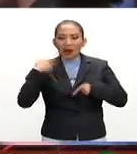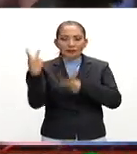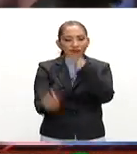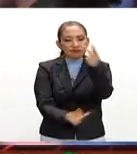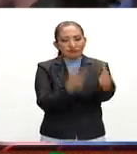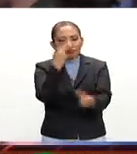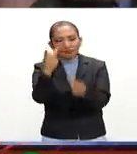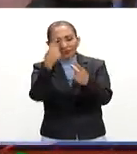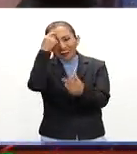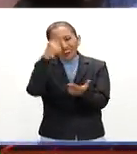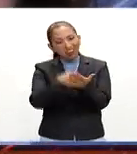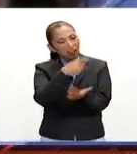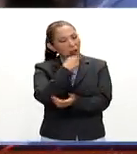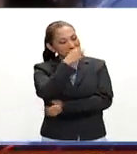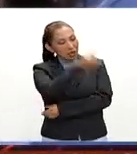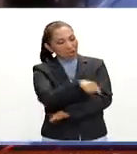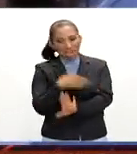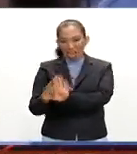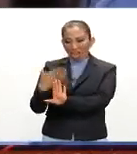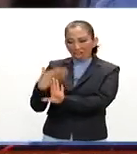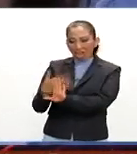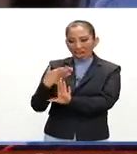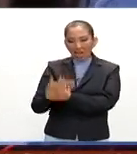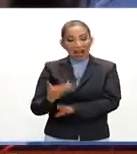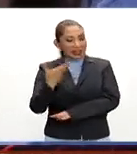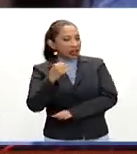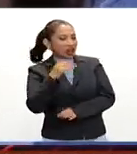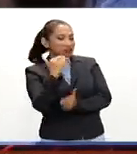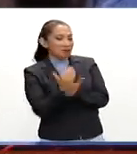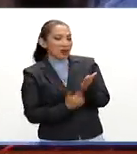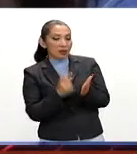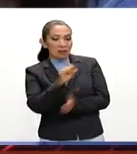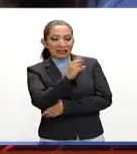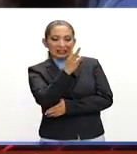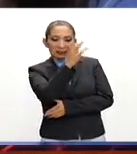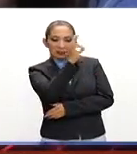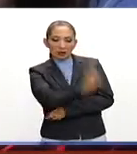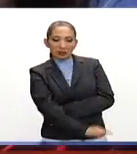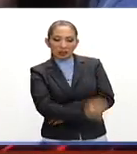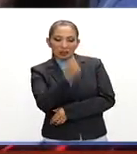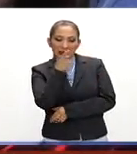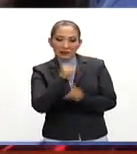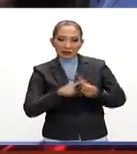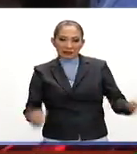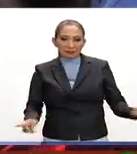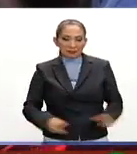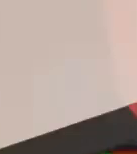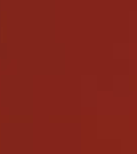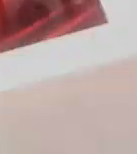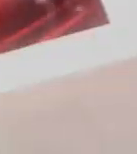considera que el republicano atacó más que Clinton frente a 23% que opinan lo contrario.